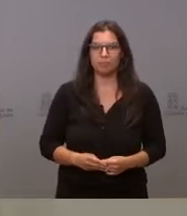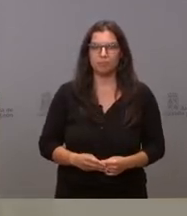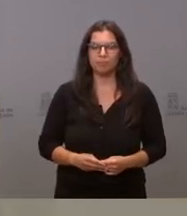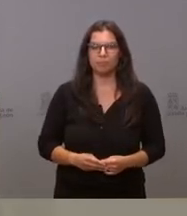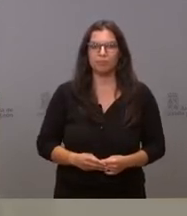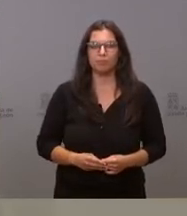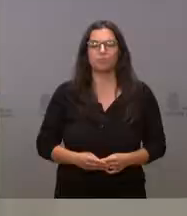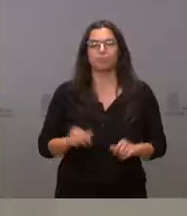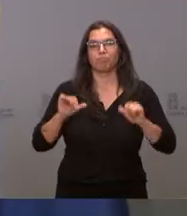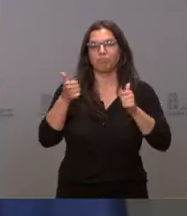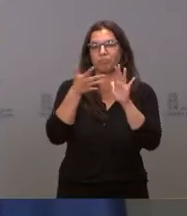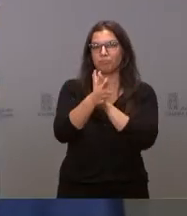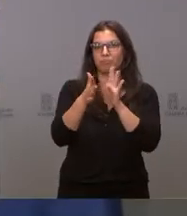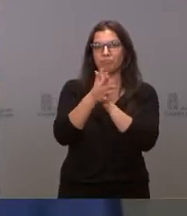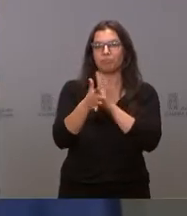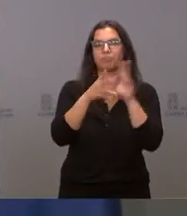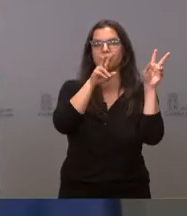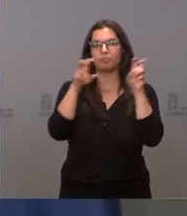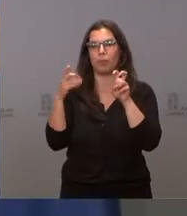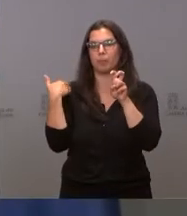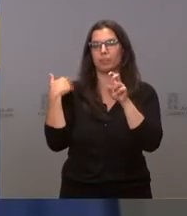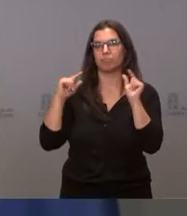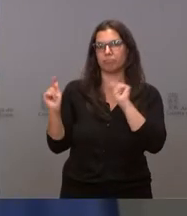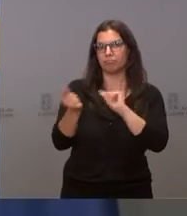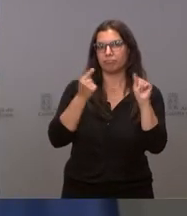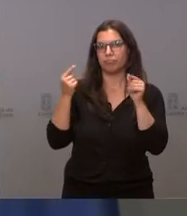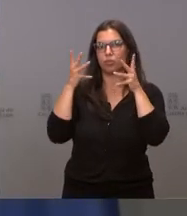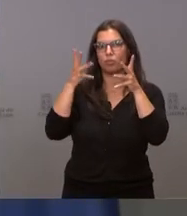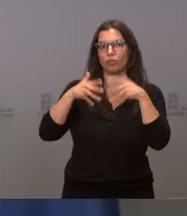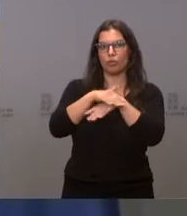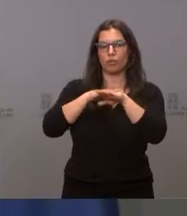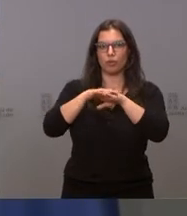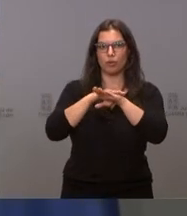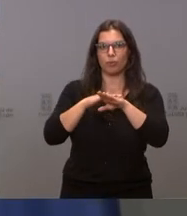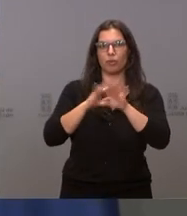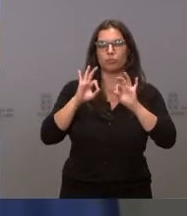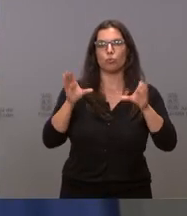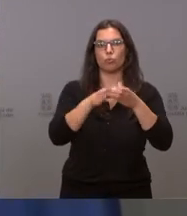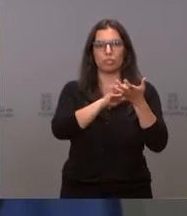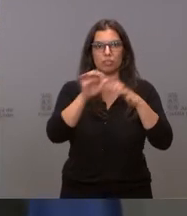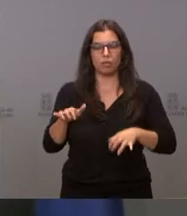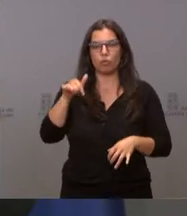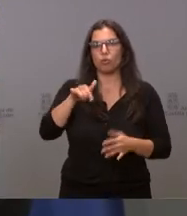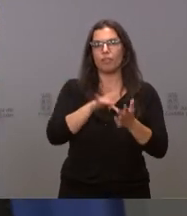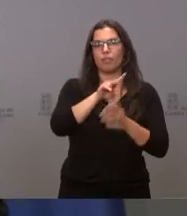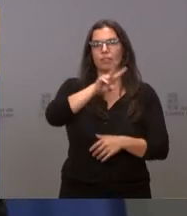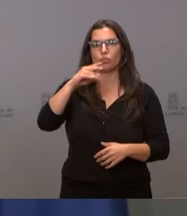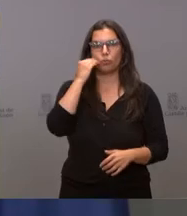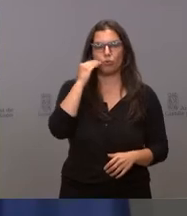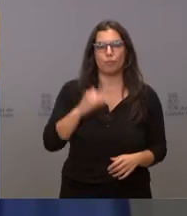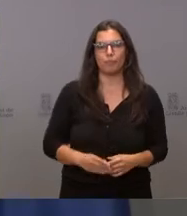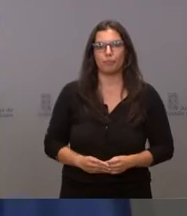Pasamos a dar cuenta de los asuntos tratados en el Consejo de Gobierno de la Junta de Castilla y León, hoy 22 de julio.